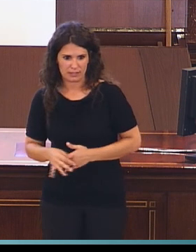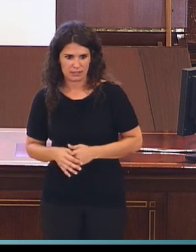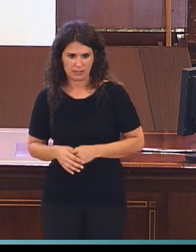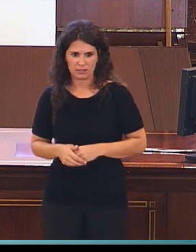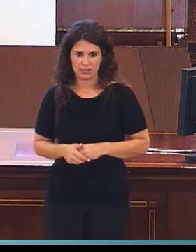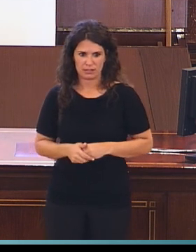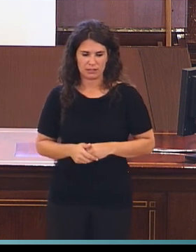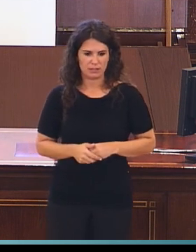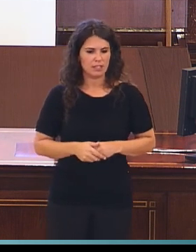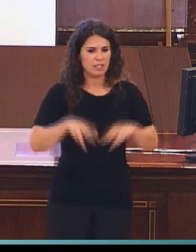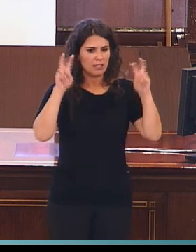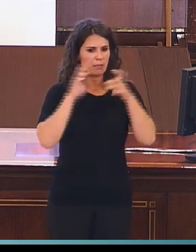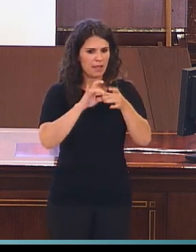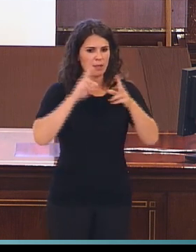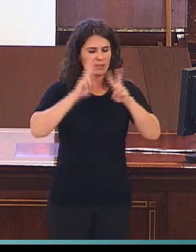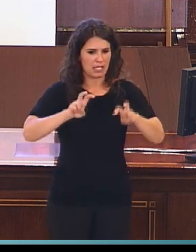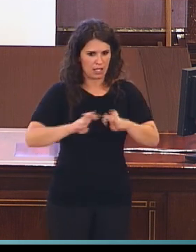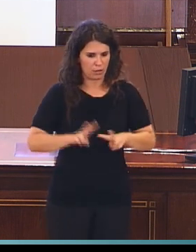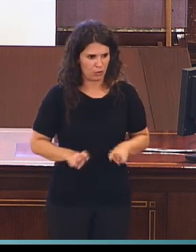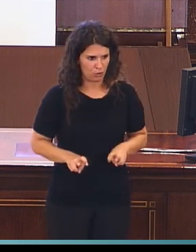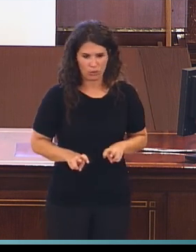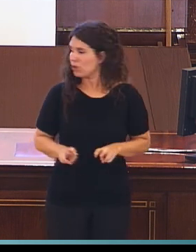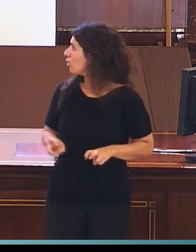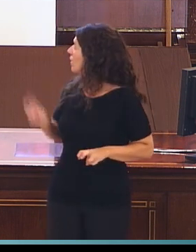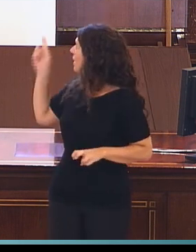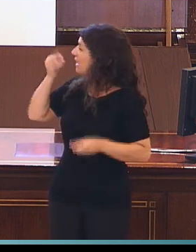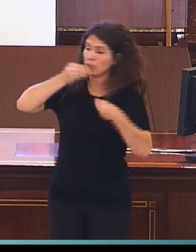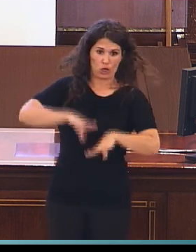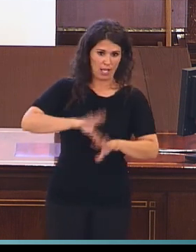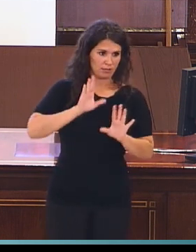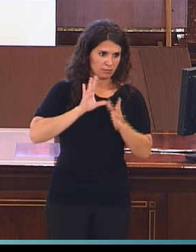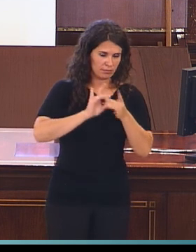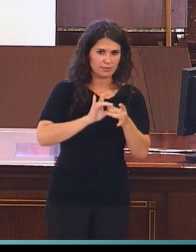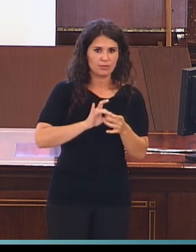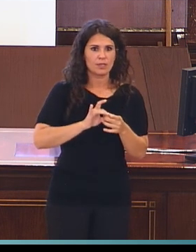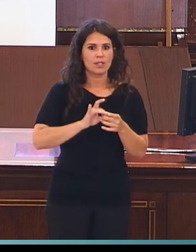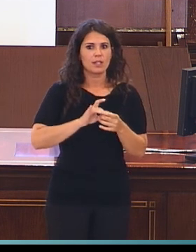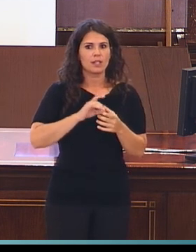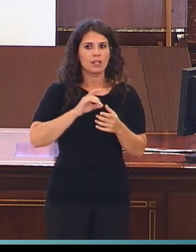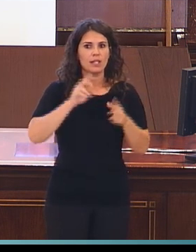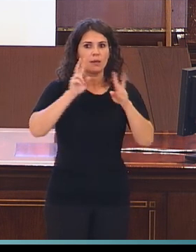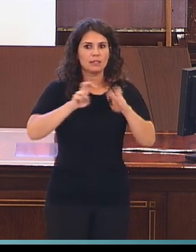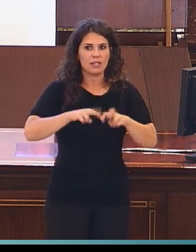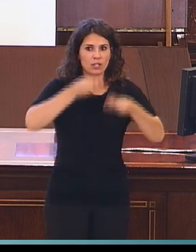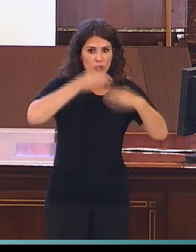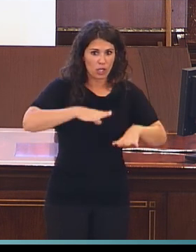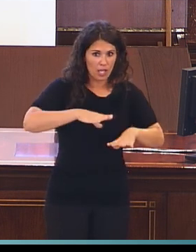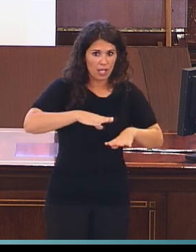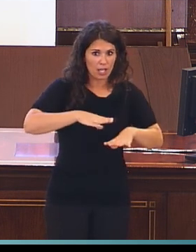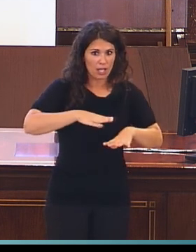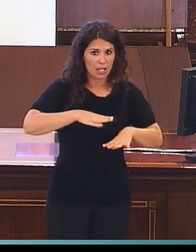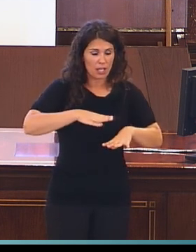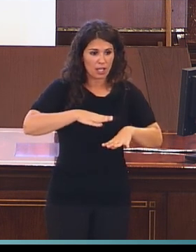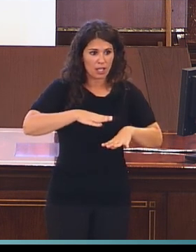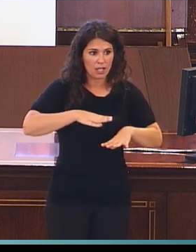el campo de la investigación. Los dedicados a la historia, pues, la mitad son dedicados a la historia